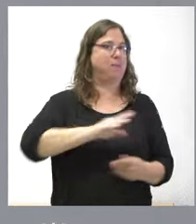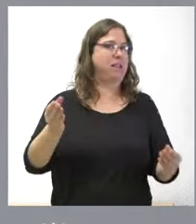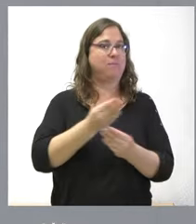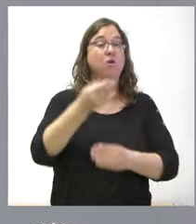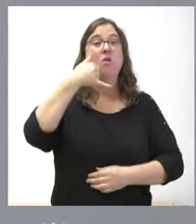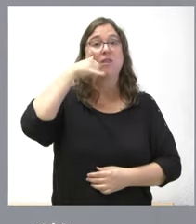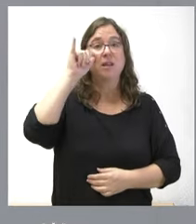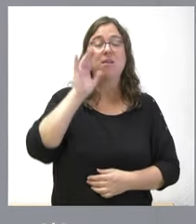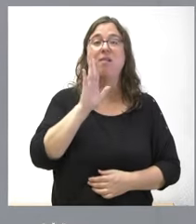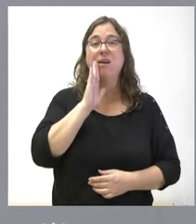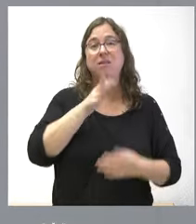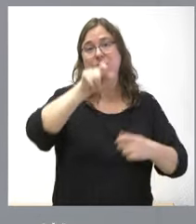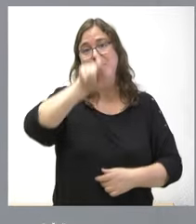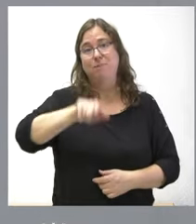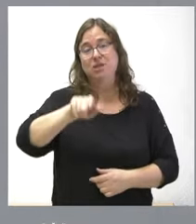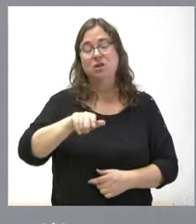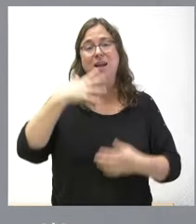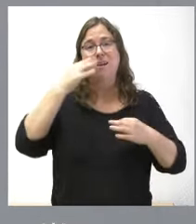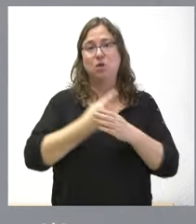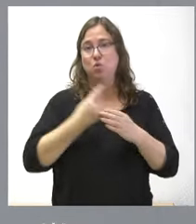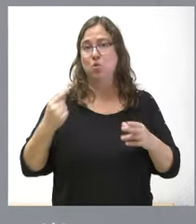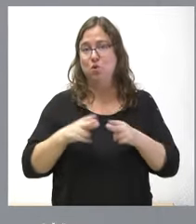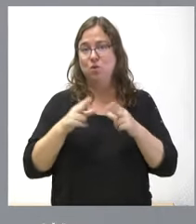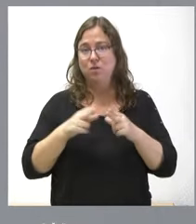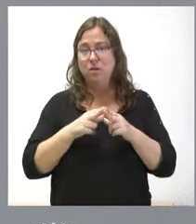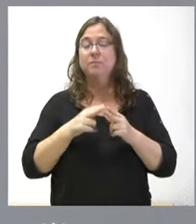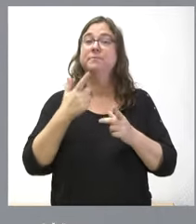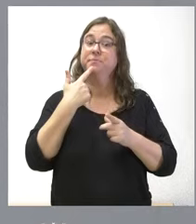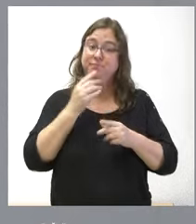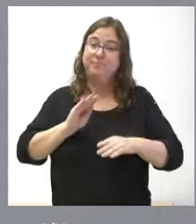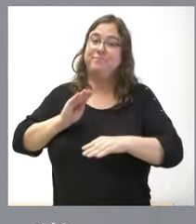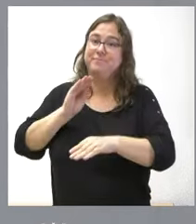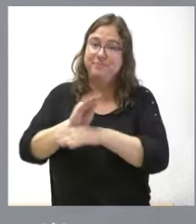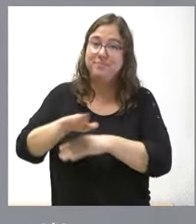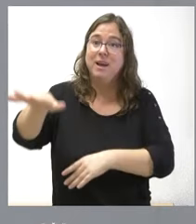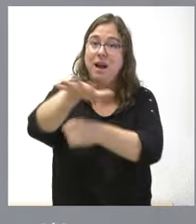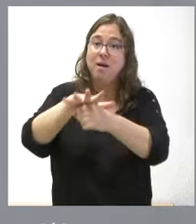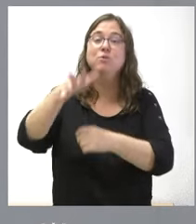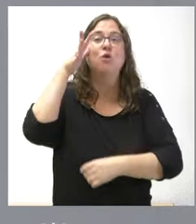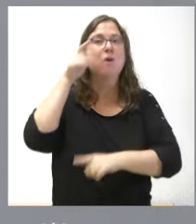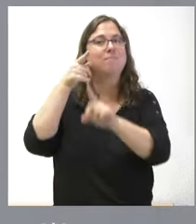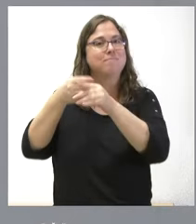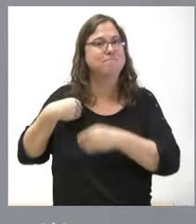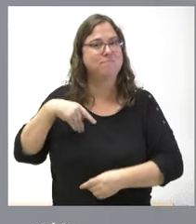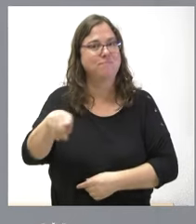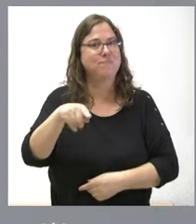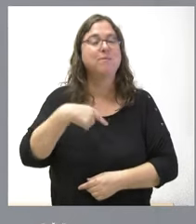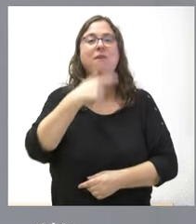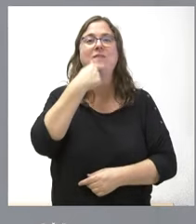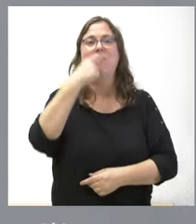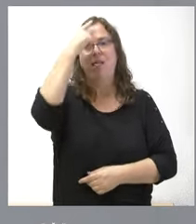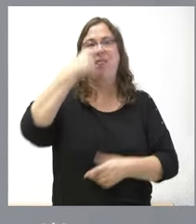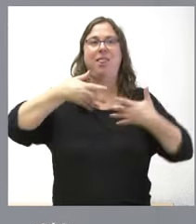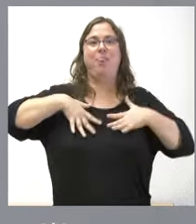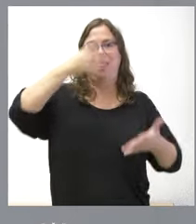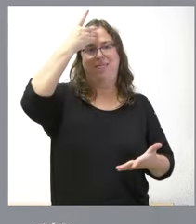riesgos de las personas en riesgo de exclusión social y el invertir hoy en el mundo rural va en esta dirección, porque facilita la digitalización de